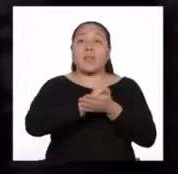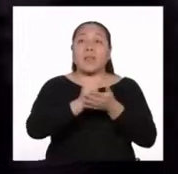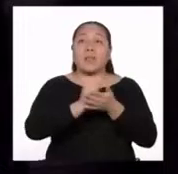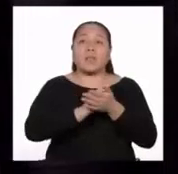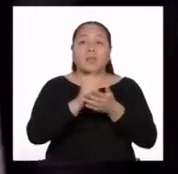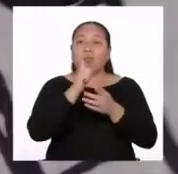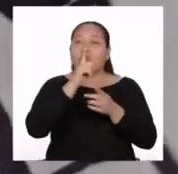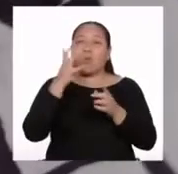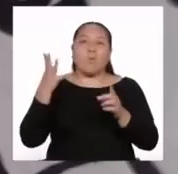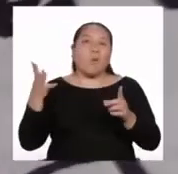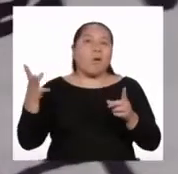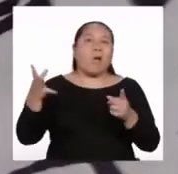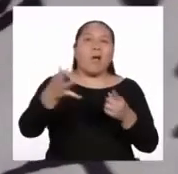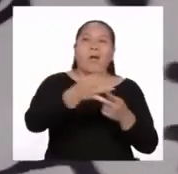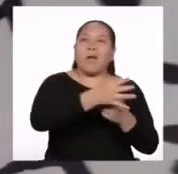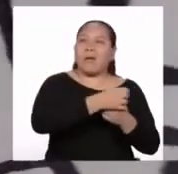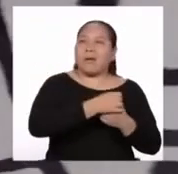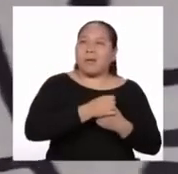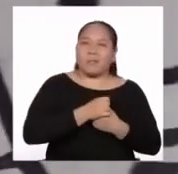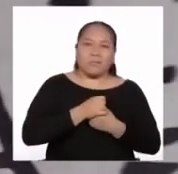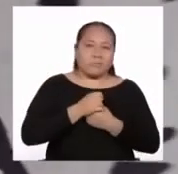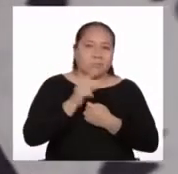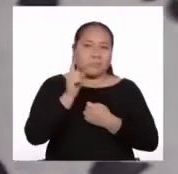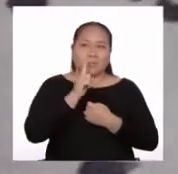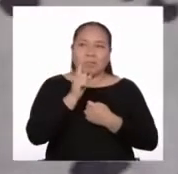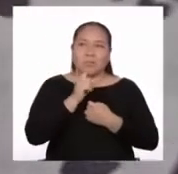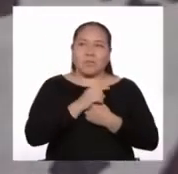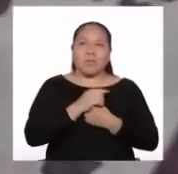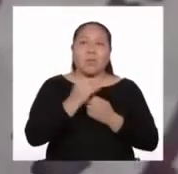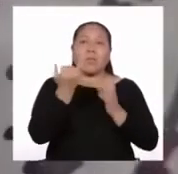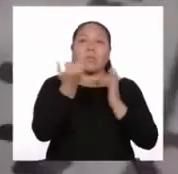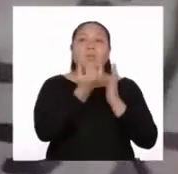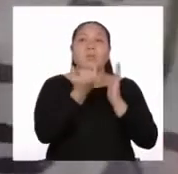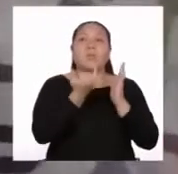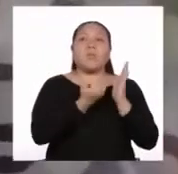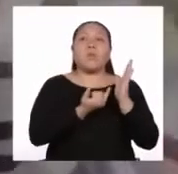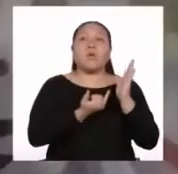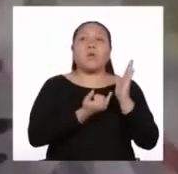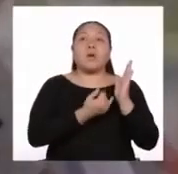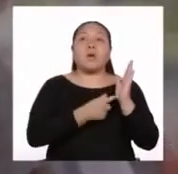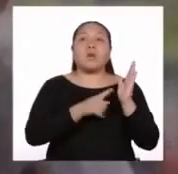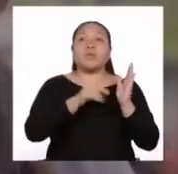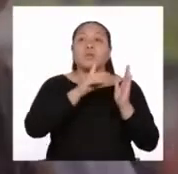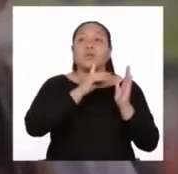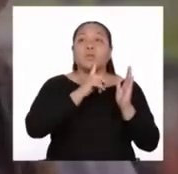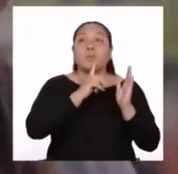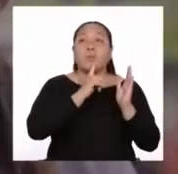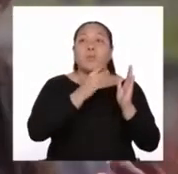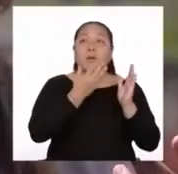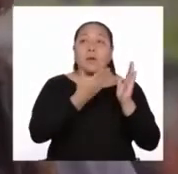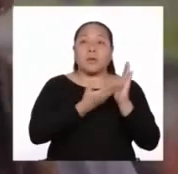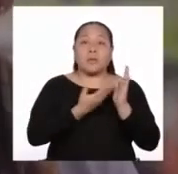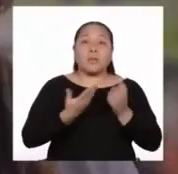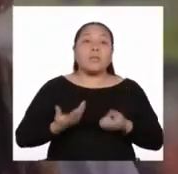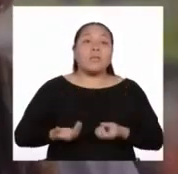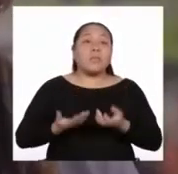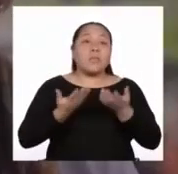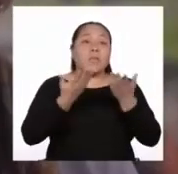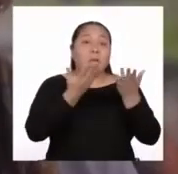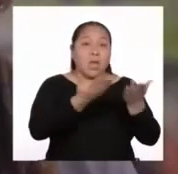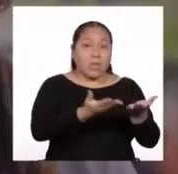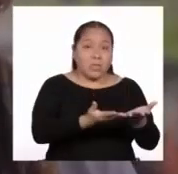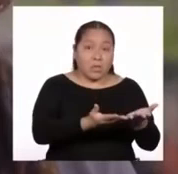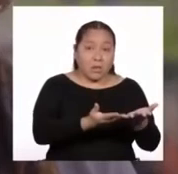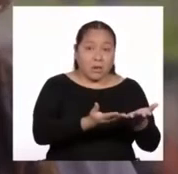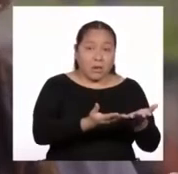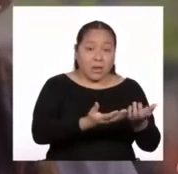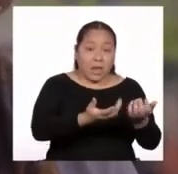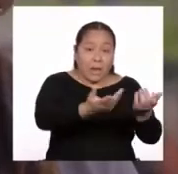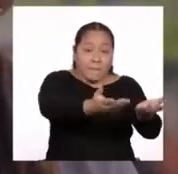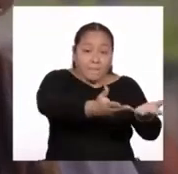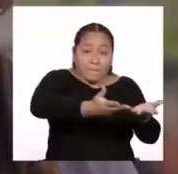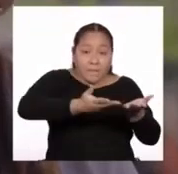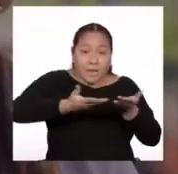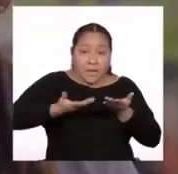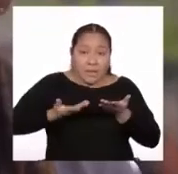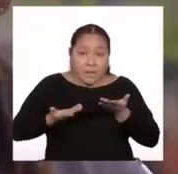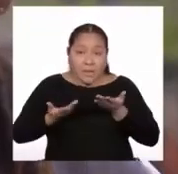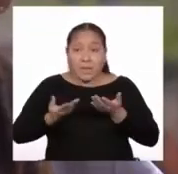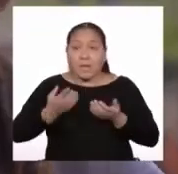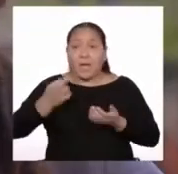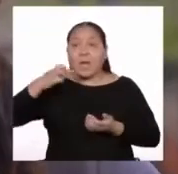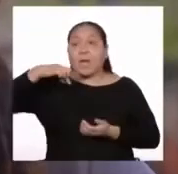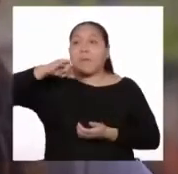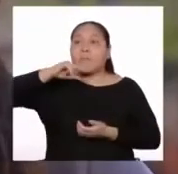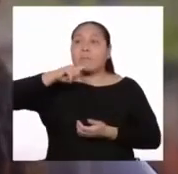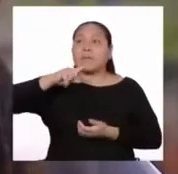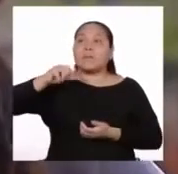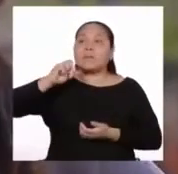conquista. Y de hecho, dibuja a su padre, dándole la bienvenida a Francisco